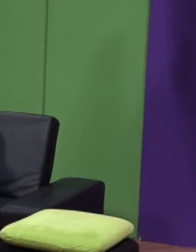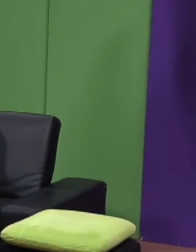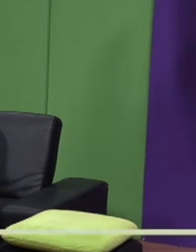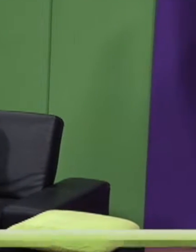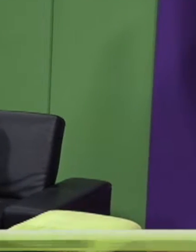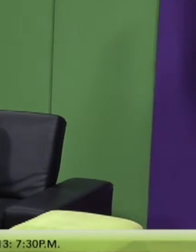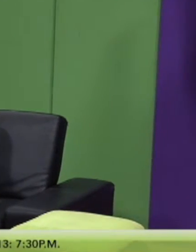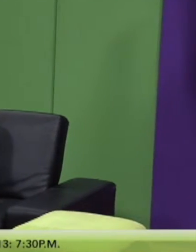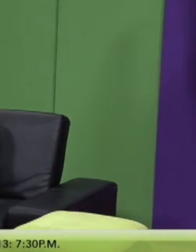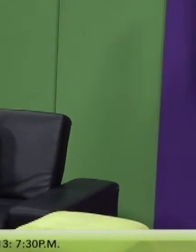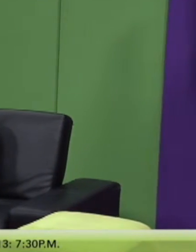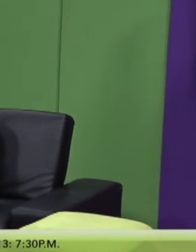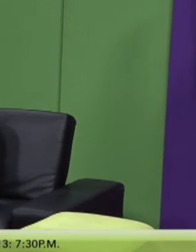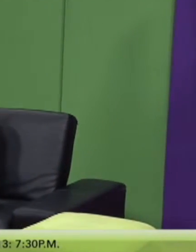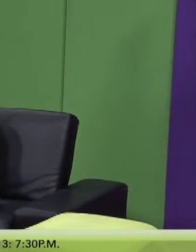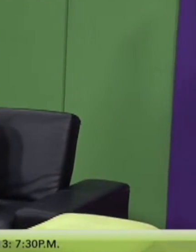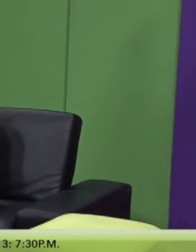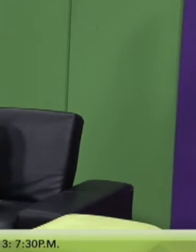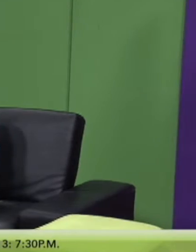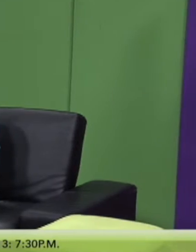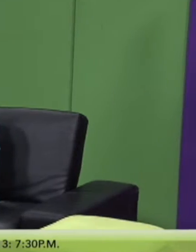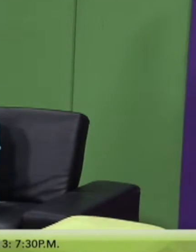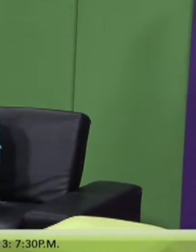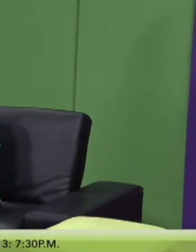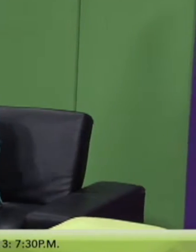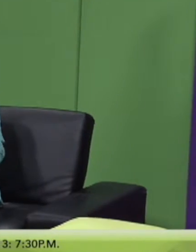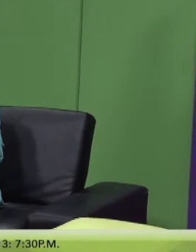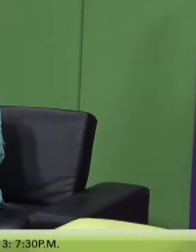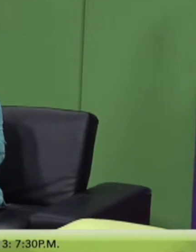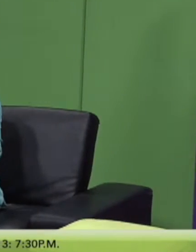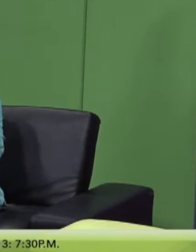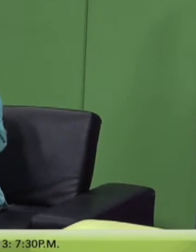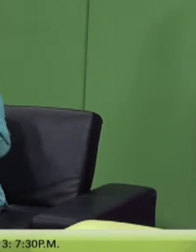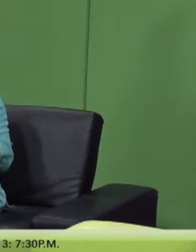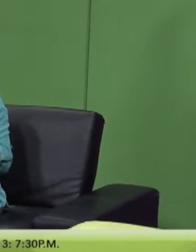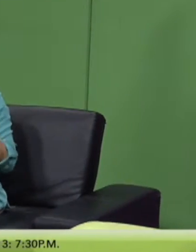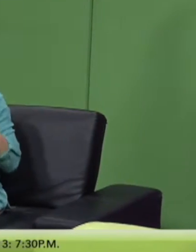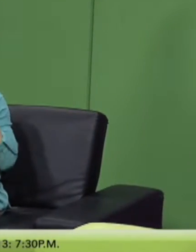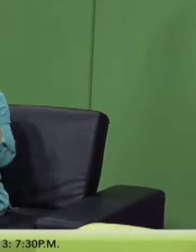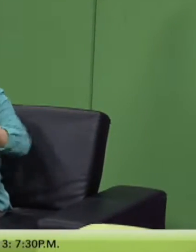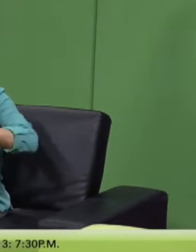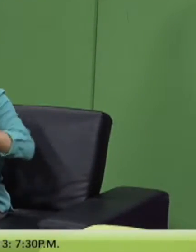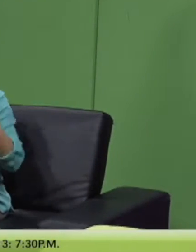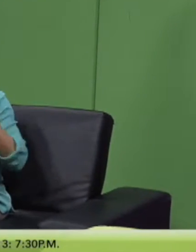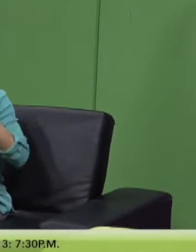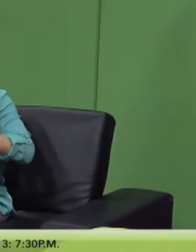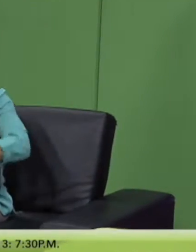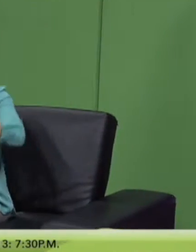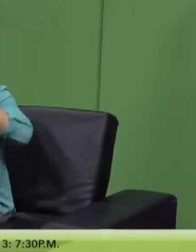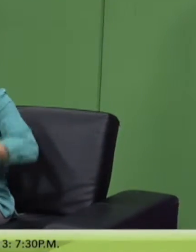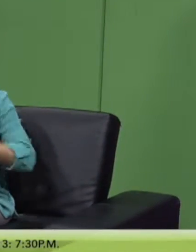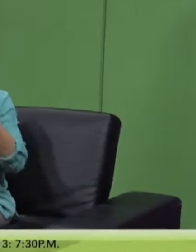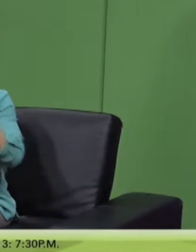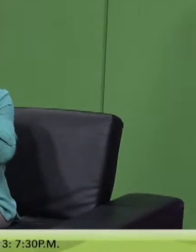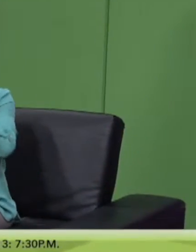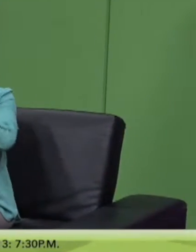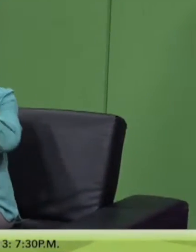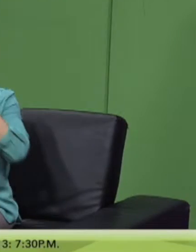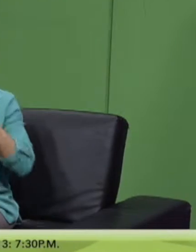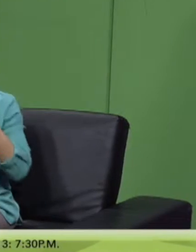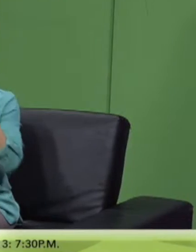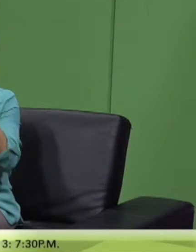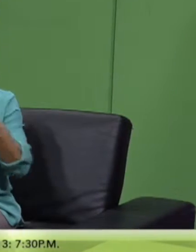vaya a perder la próxima entrega en la que conoceremos qué hacen los atletas de nuestra selección paralímpica a su vuelta a los Juegos